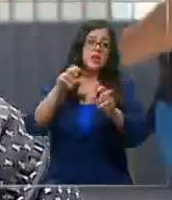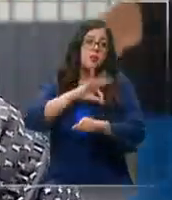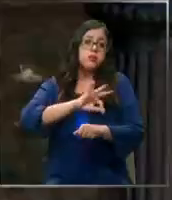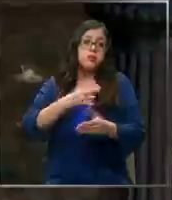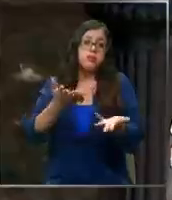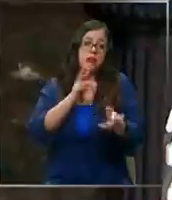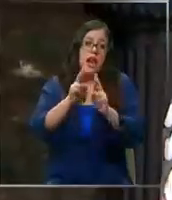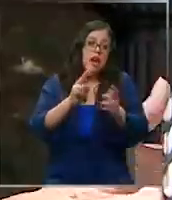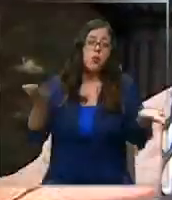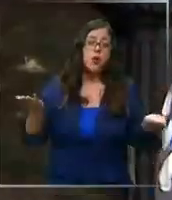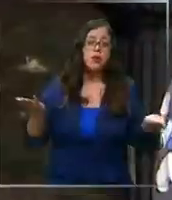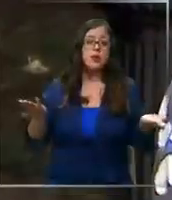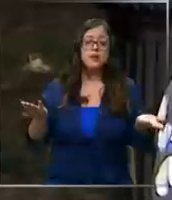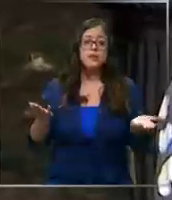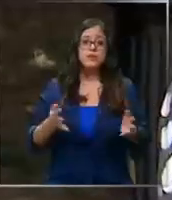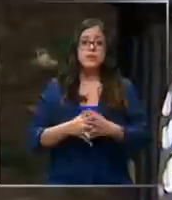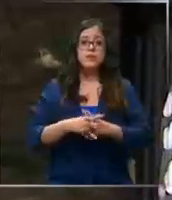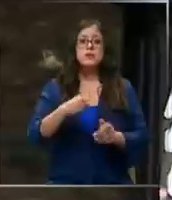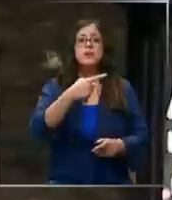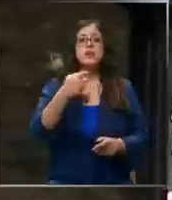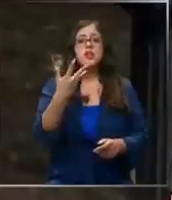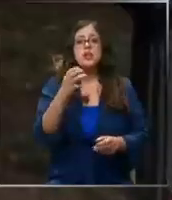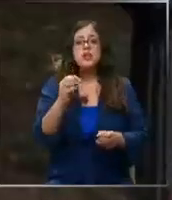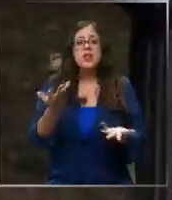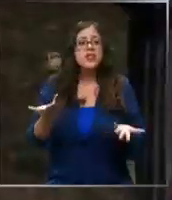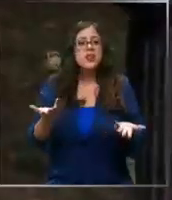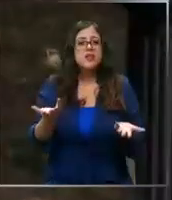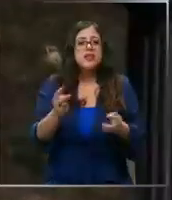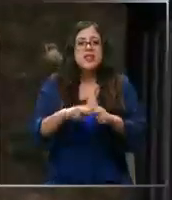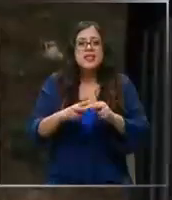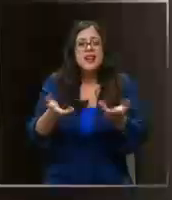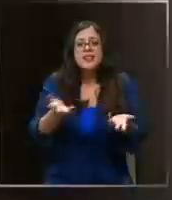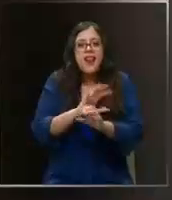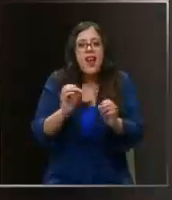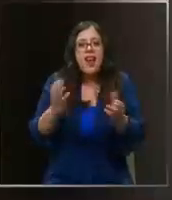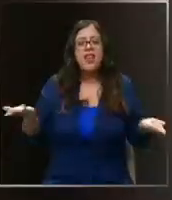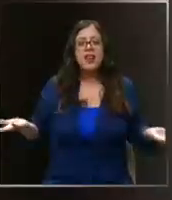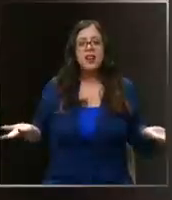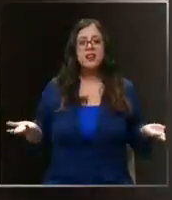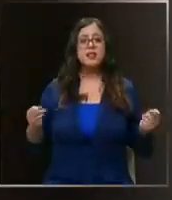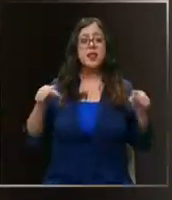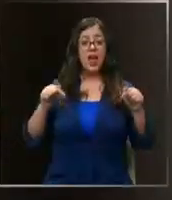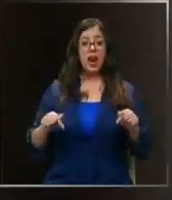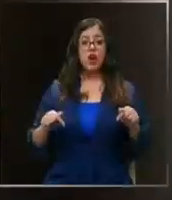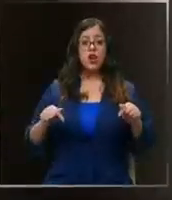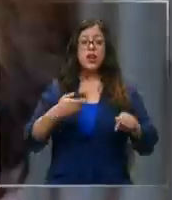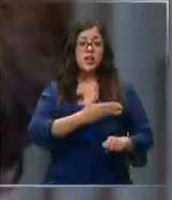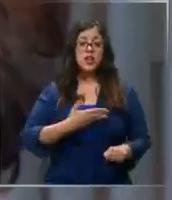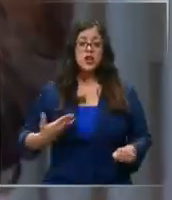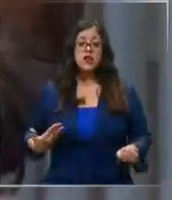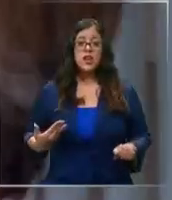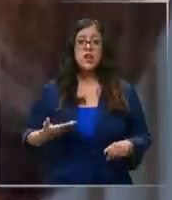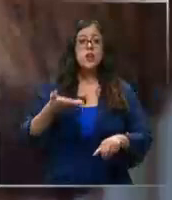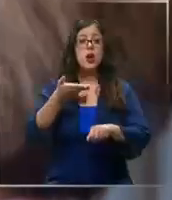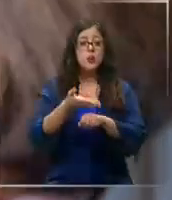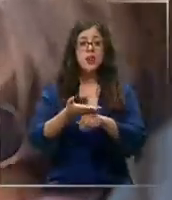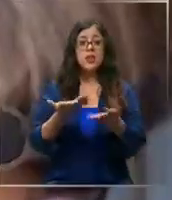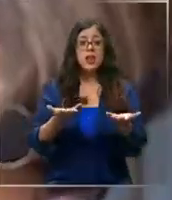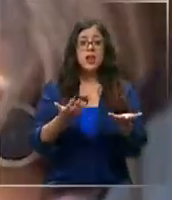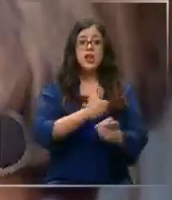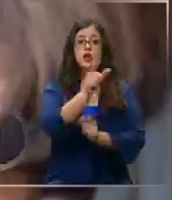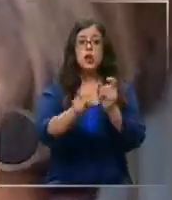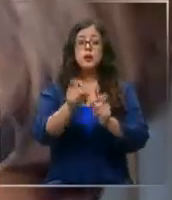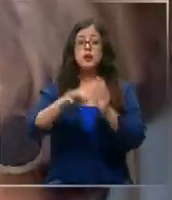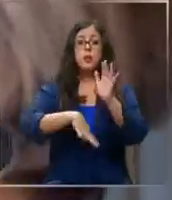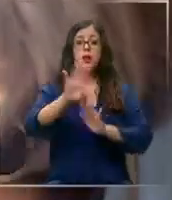está la respuesta. Con los 190, ¿qué se hace? No se hace nada. Mientras tanto, desde el gobierno hacen el llamado a que todos los